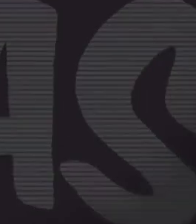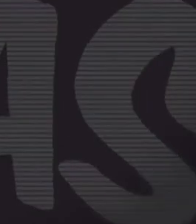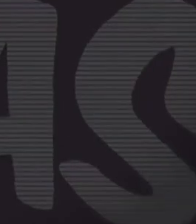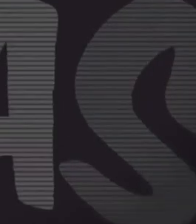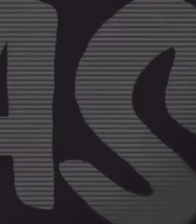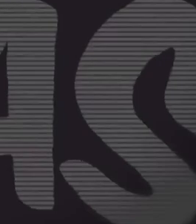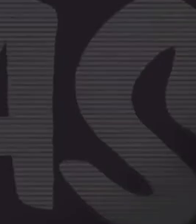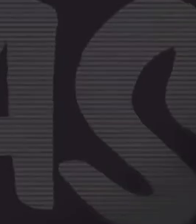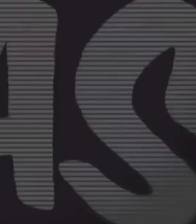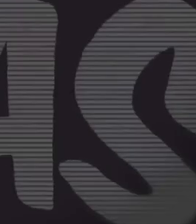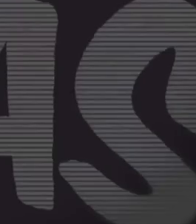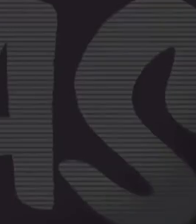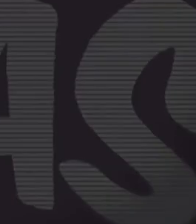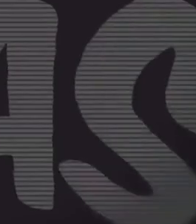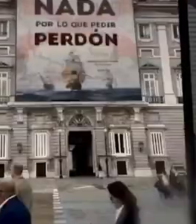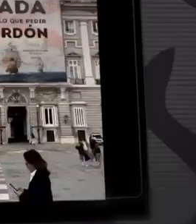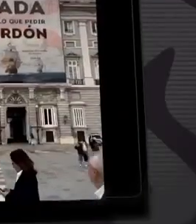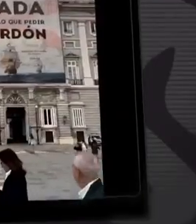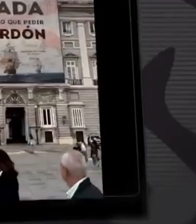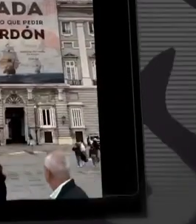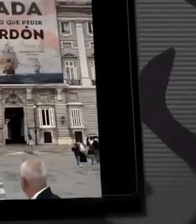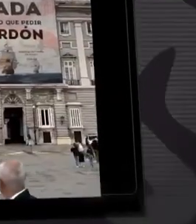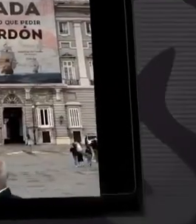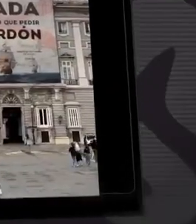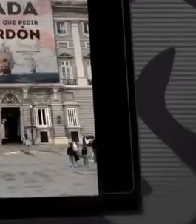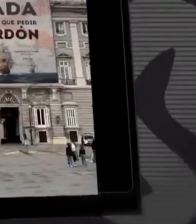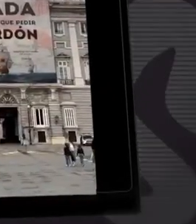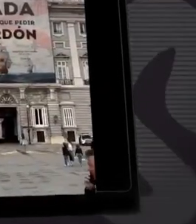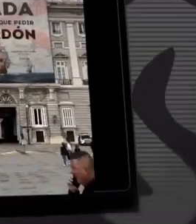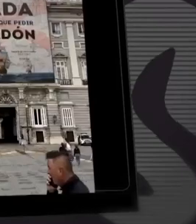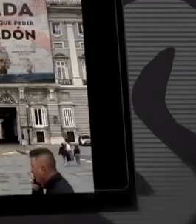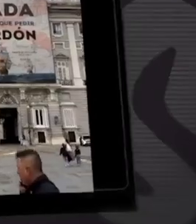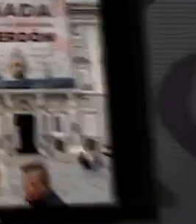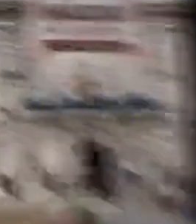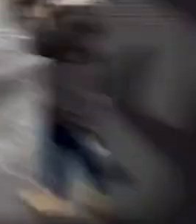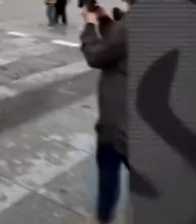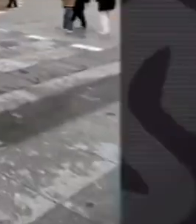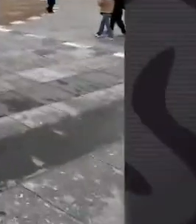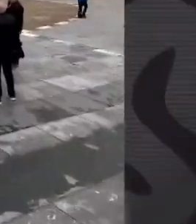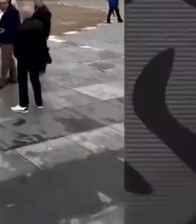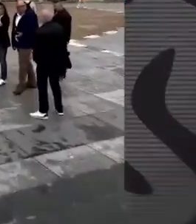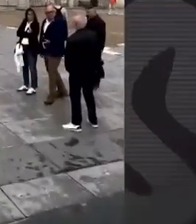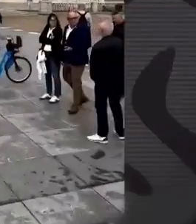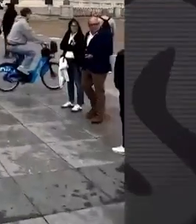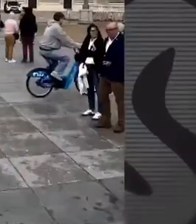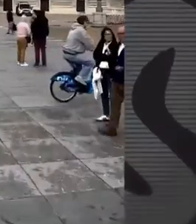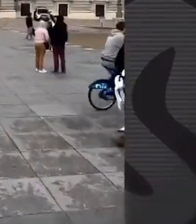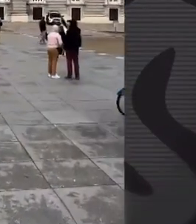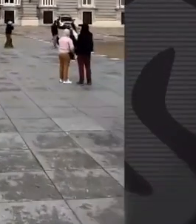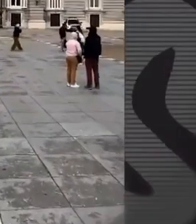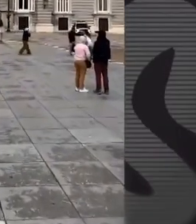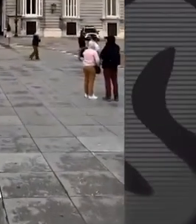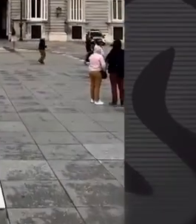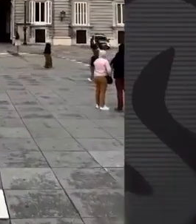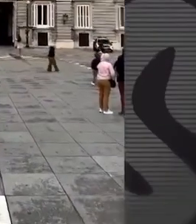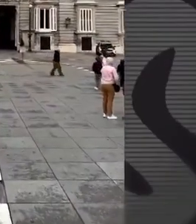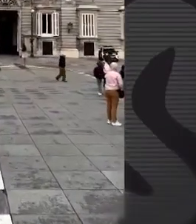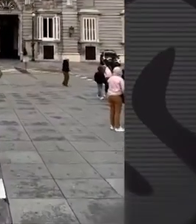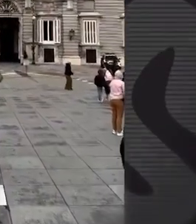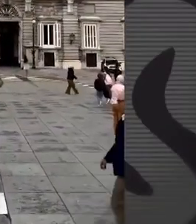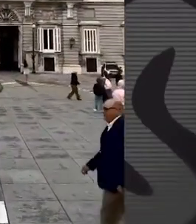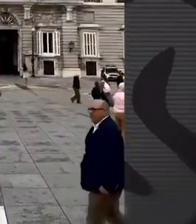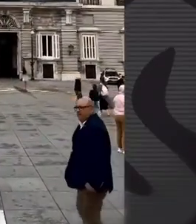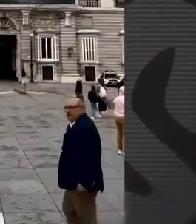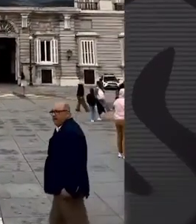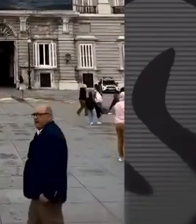Palacio Real de Madrid con una manta con la leyenda Nada por lo que pedir perdón. El video que circula en redes sociales fue